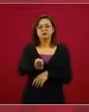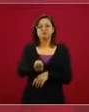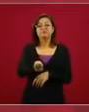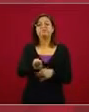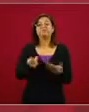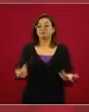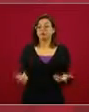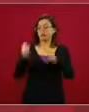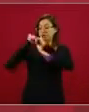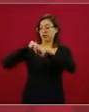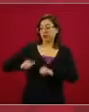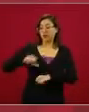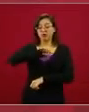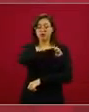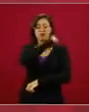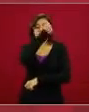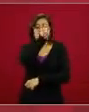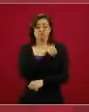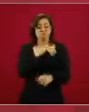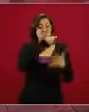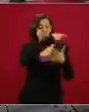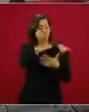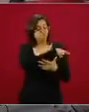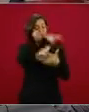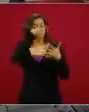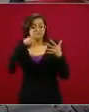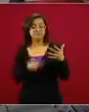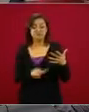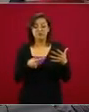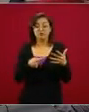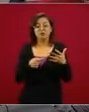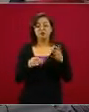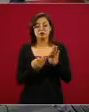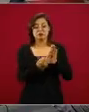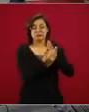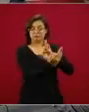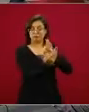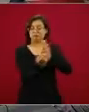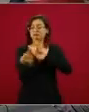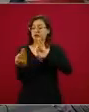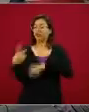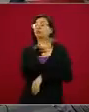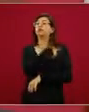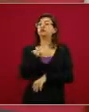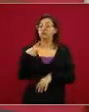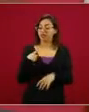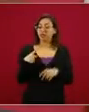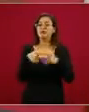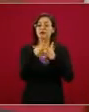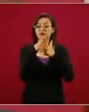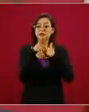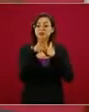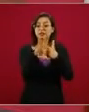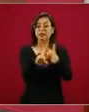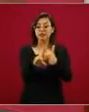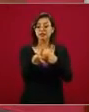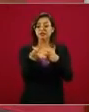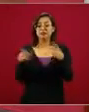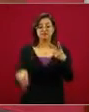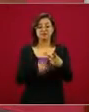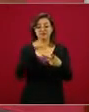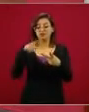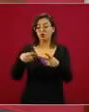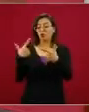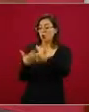establecido la Autoridad Sanitaria, especialmente las de la sana distancia. Que los grupos vulnerables